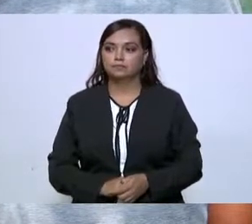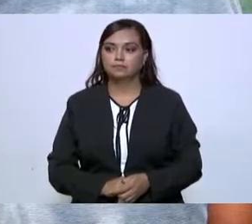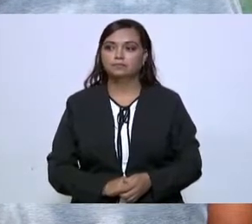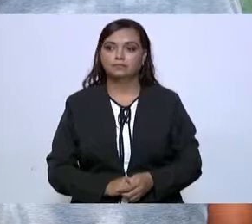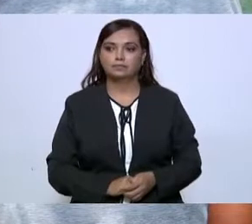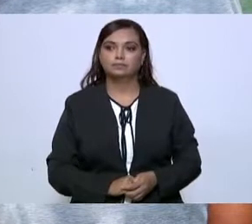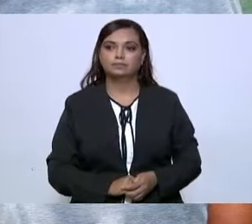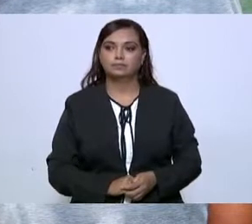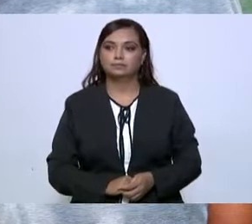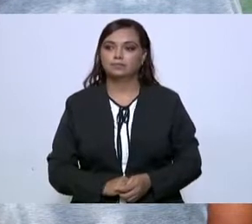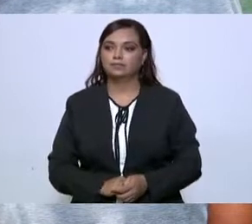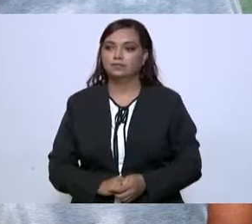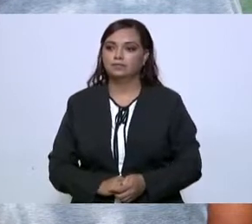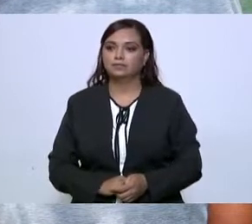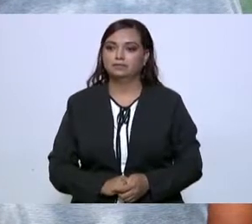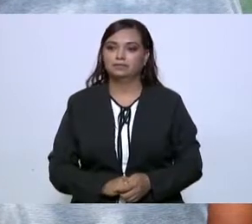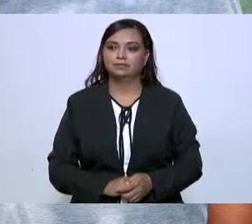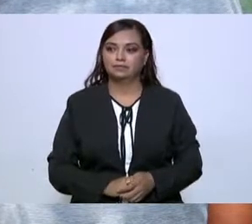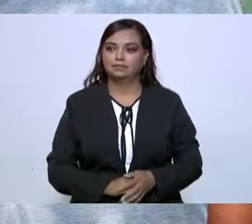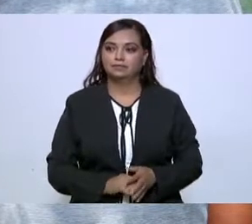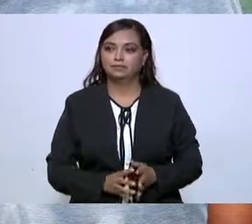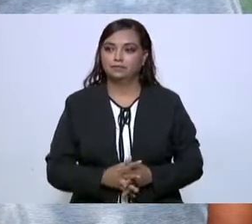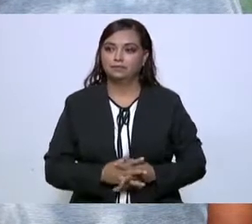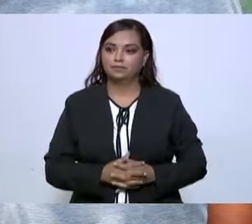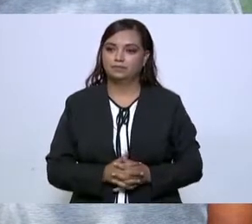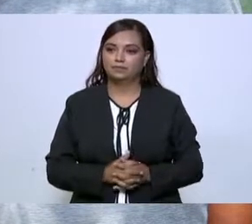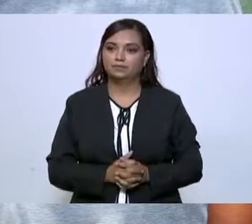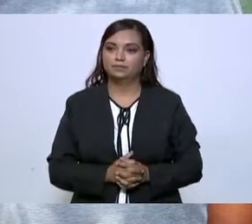está encendida. Ay, gracias. Ya va. Gracias.